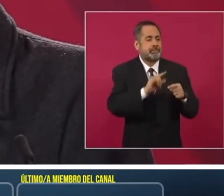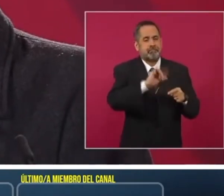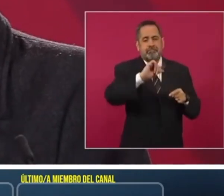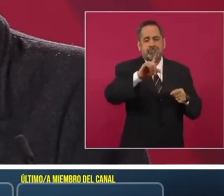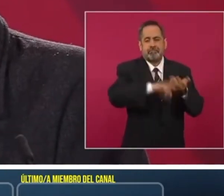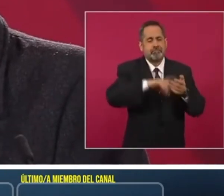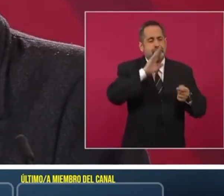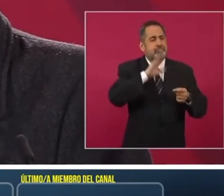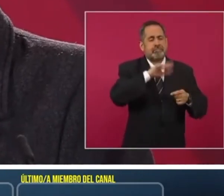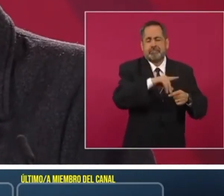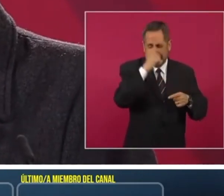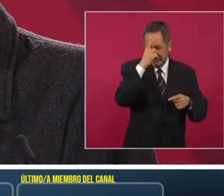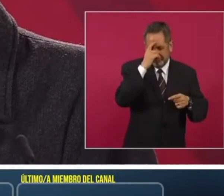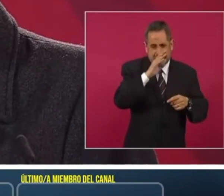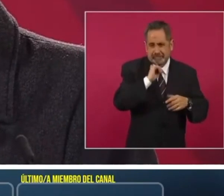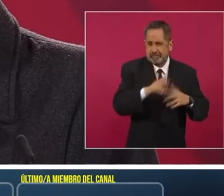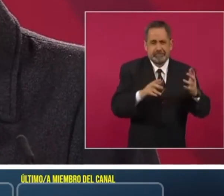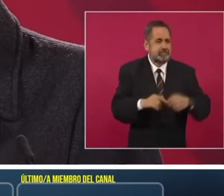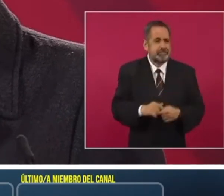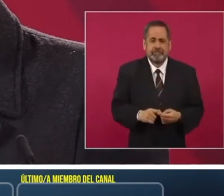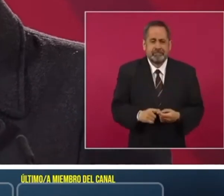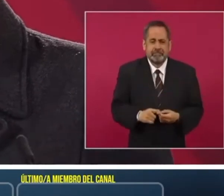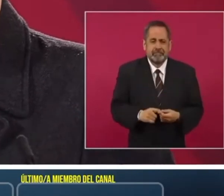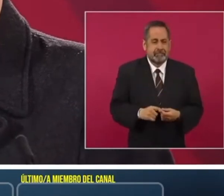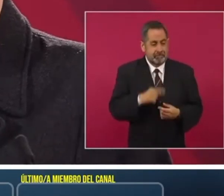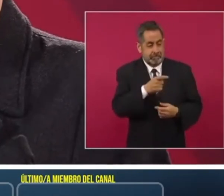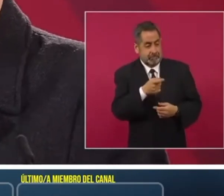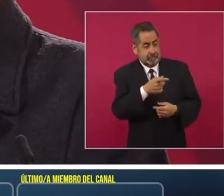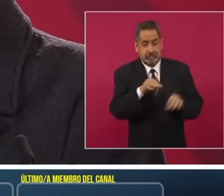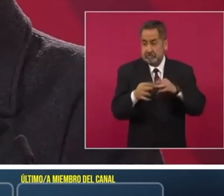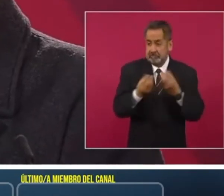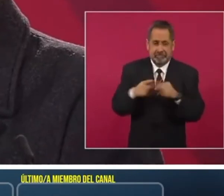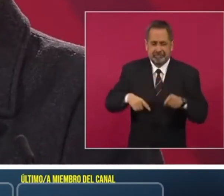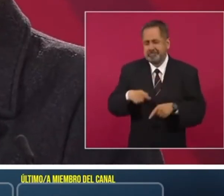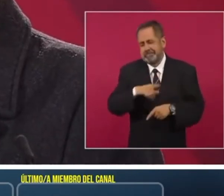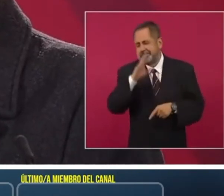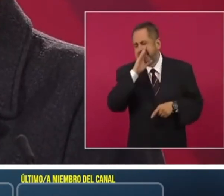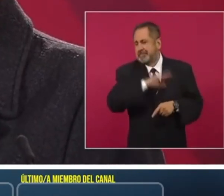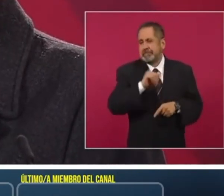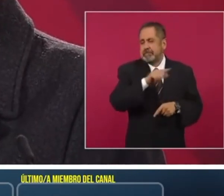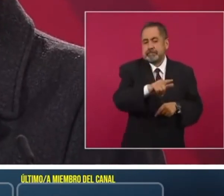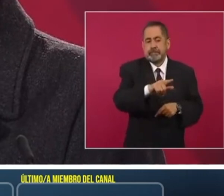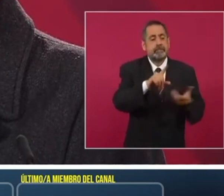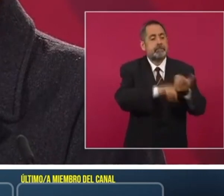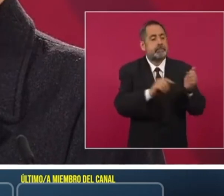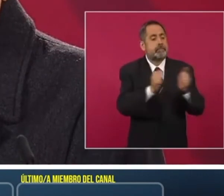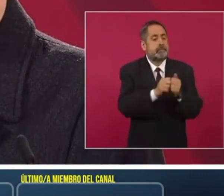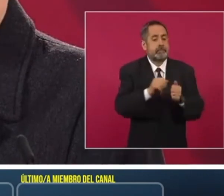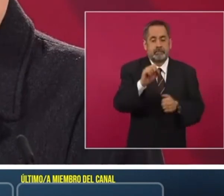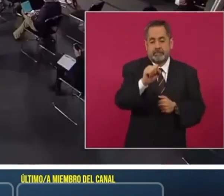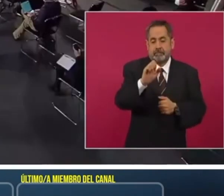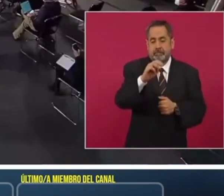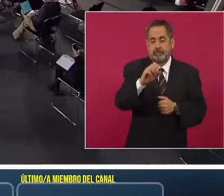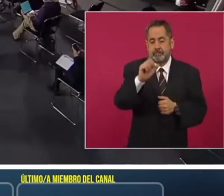funcionarios que ni siquiera les llamamos servidores públicos de la Secretaría de Marina